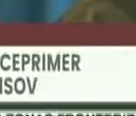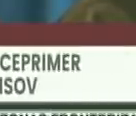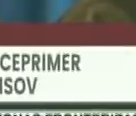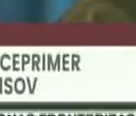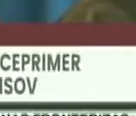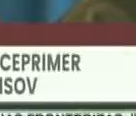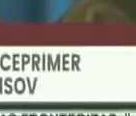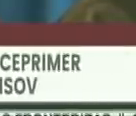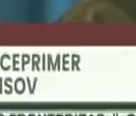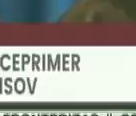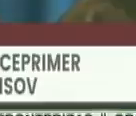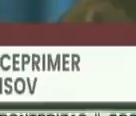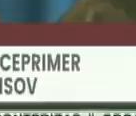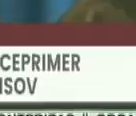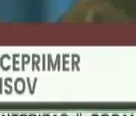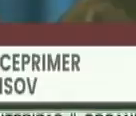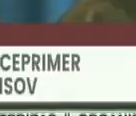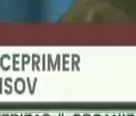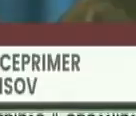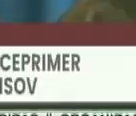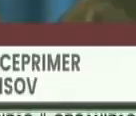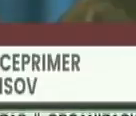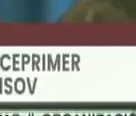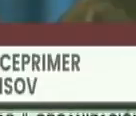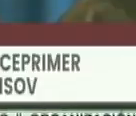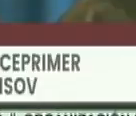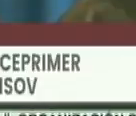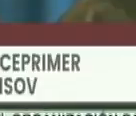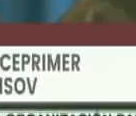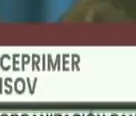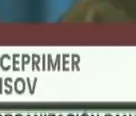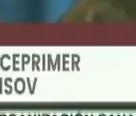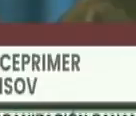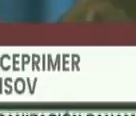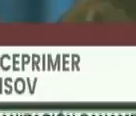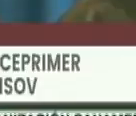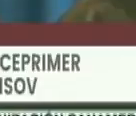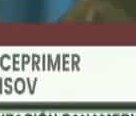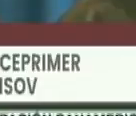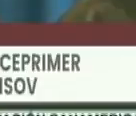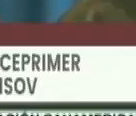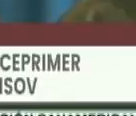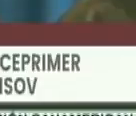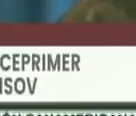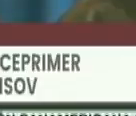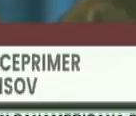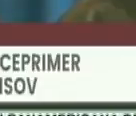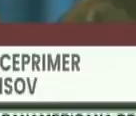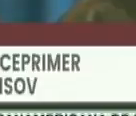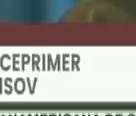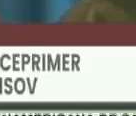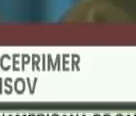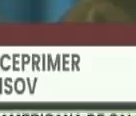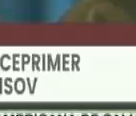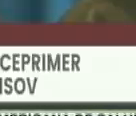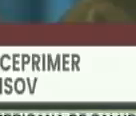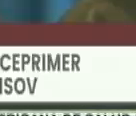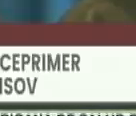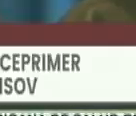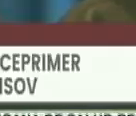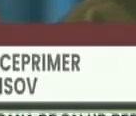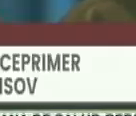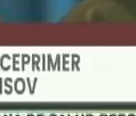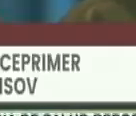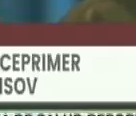batalla de Carabobo, que es la independencia de Venezuela. Y nos encontramos aquí también,